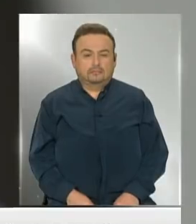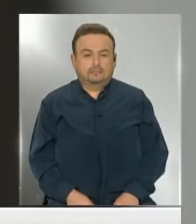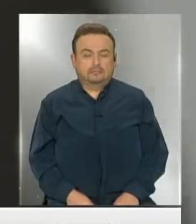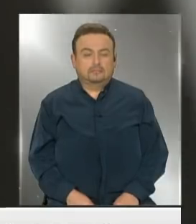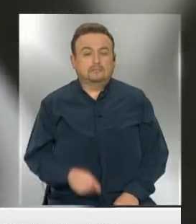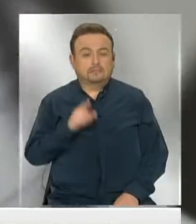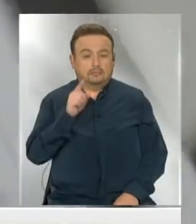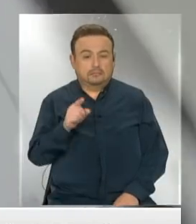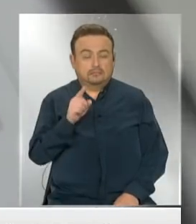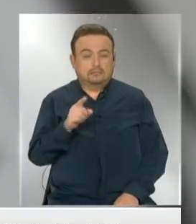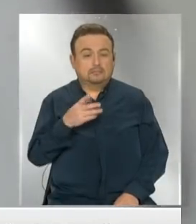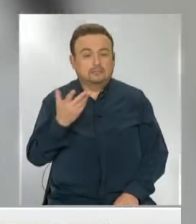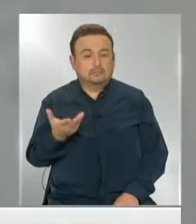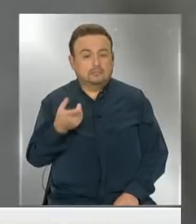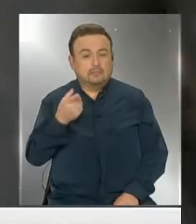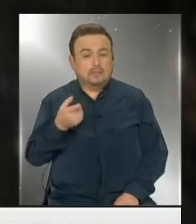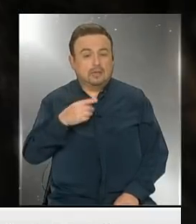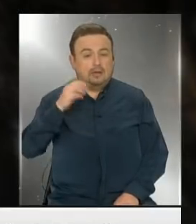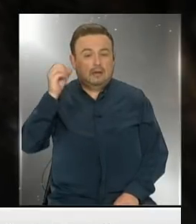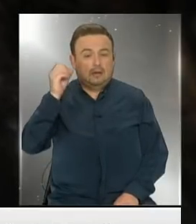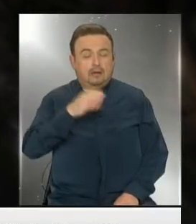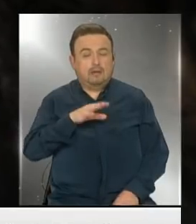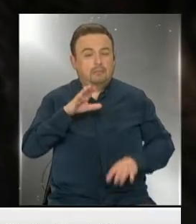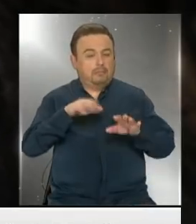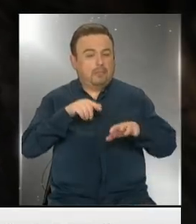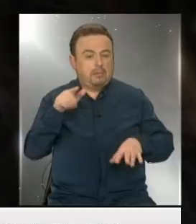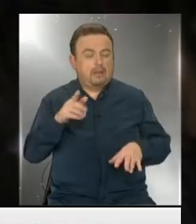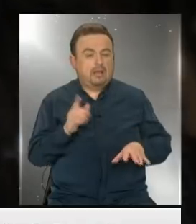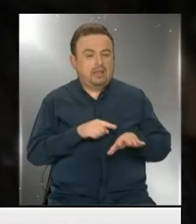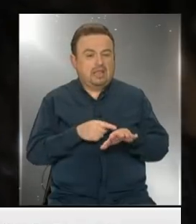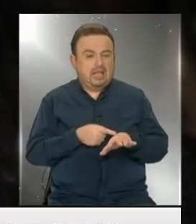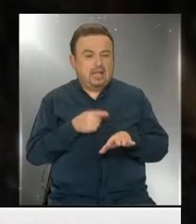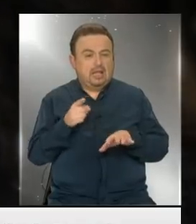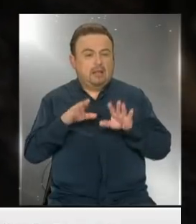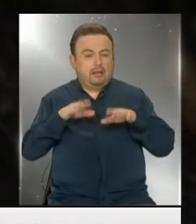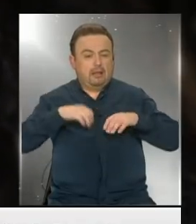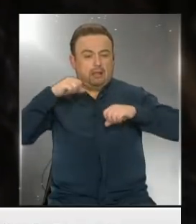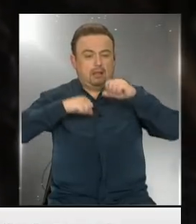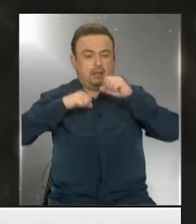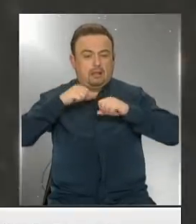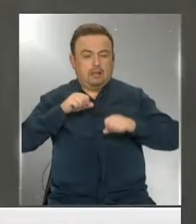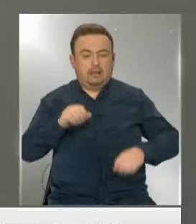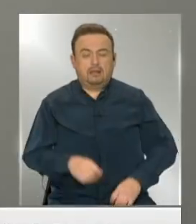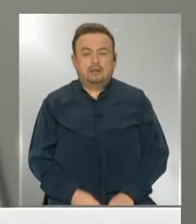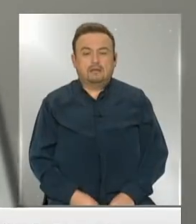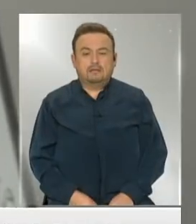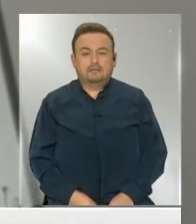A Karen, técnica en electricidad, le ocurrió lo mismo, según denuncia, en la empresa Aswan.